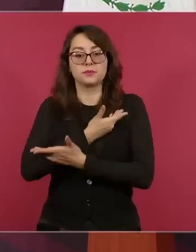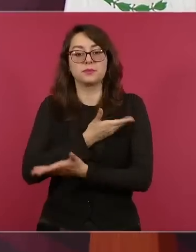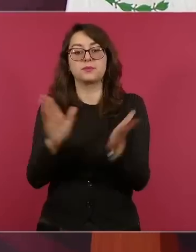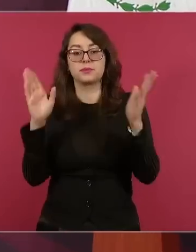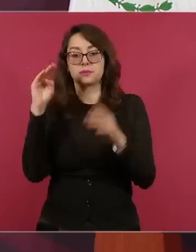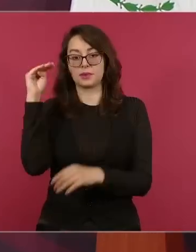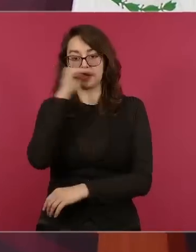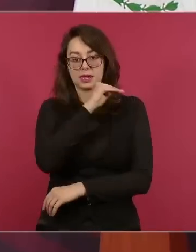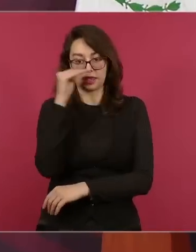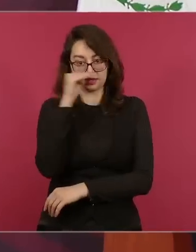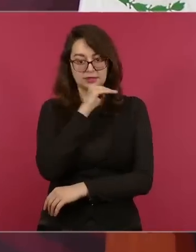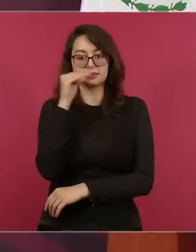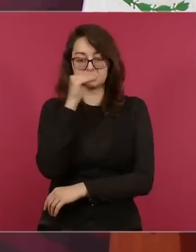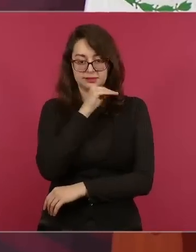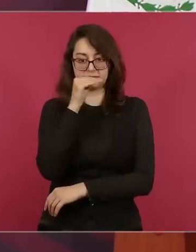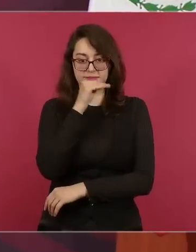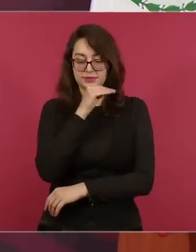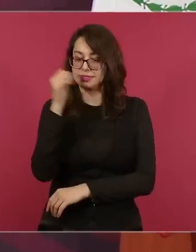a todos,